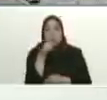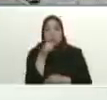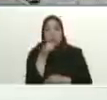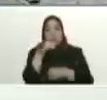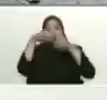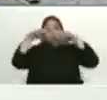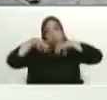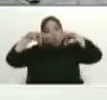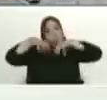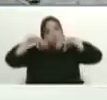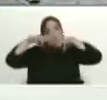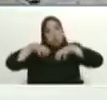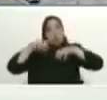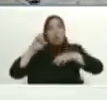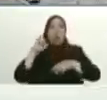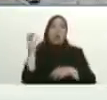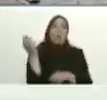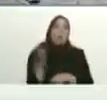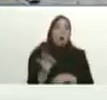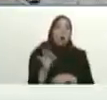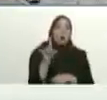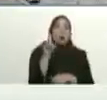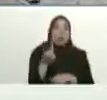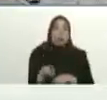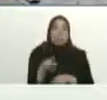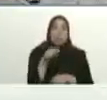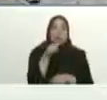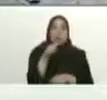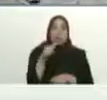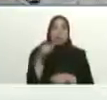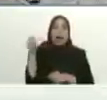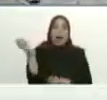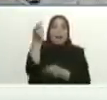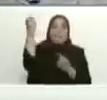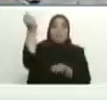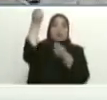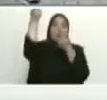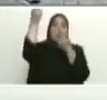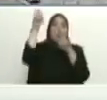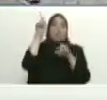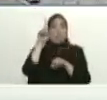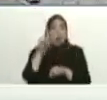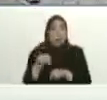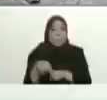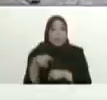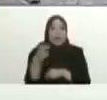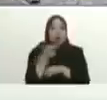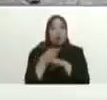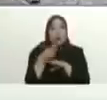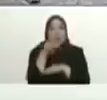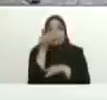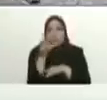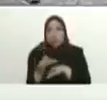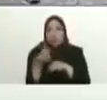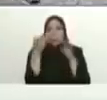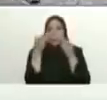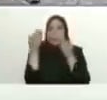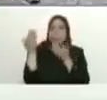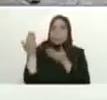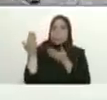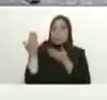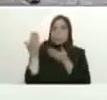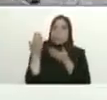que viene del centro del país le cae la lluvia que sube de Apure y allá tenemos el gobernador Freddy Alirio